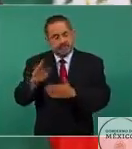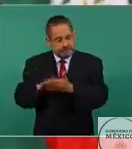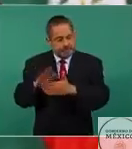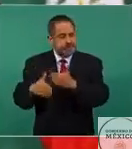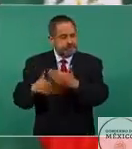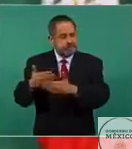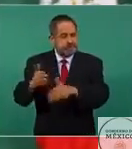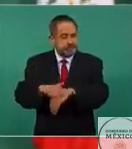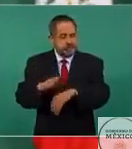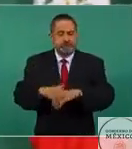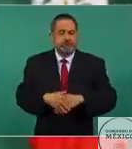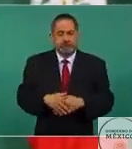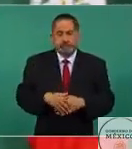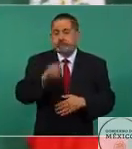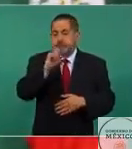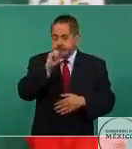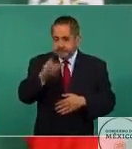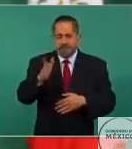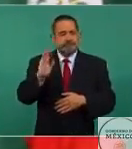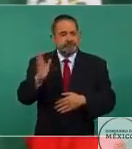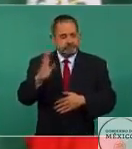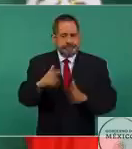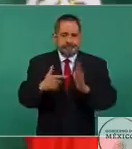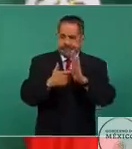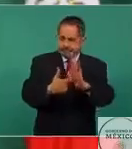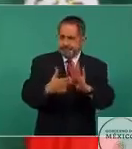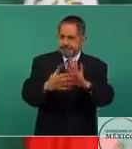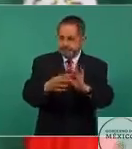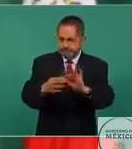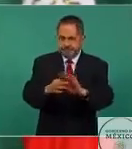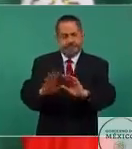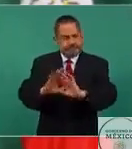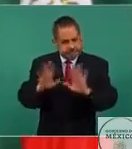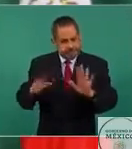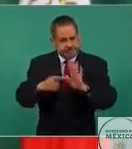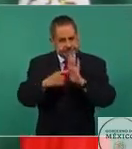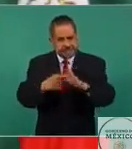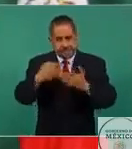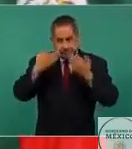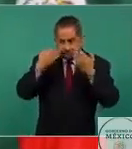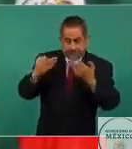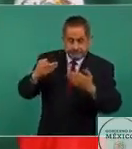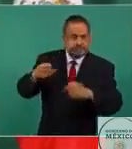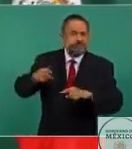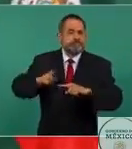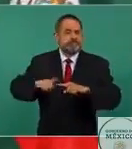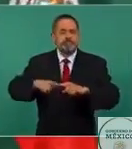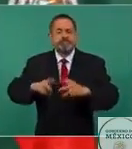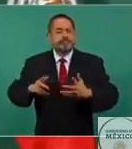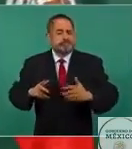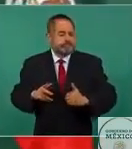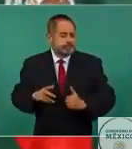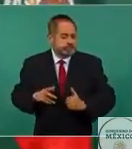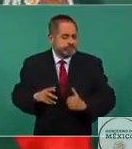También ha quedado de manifiesto, porque la verdad